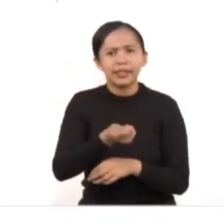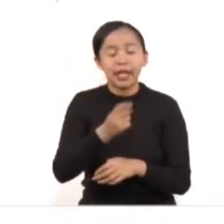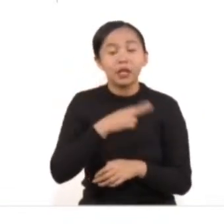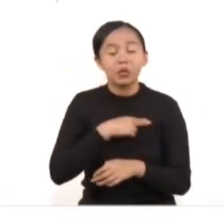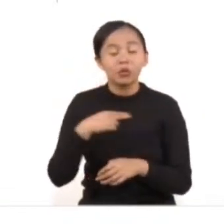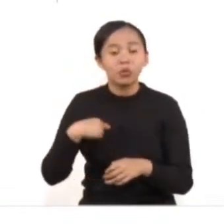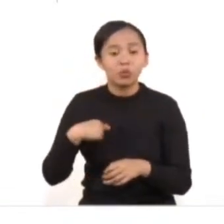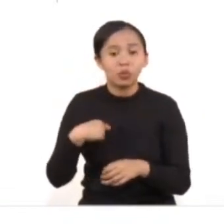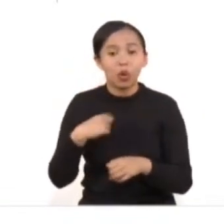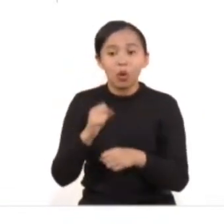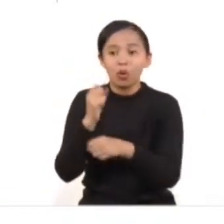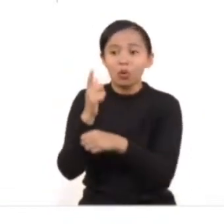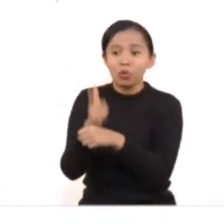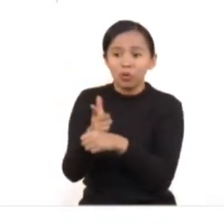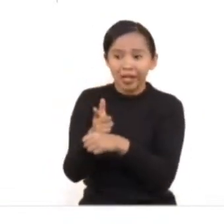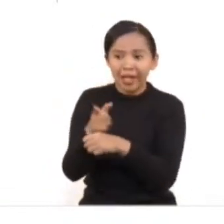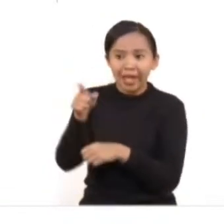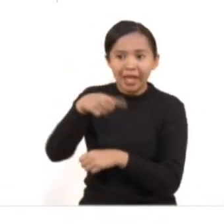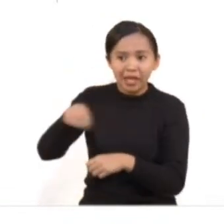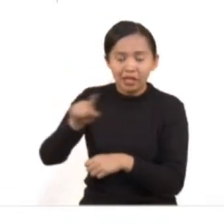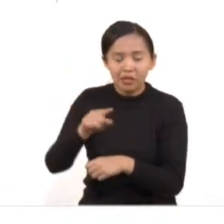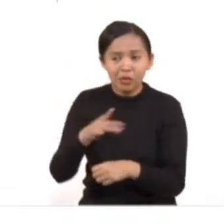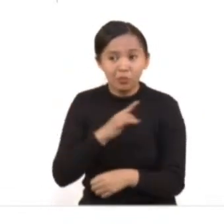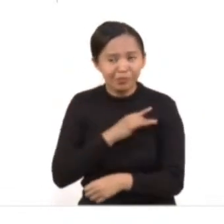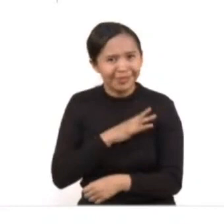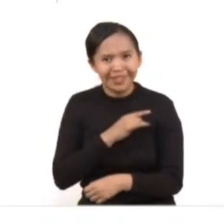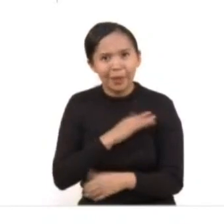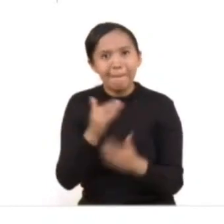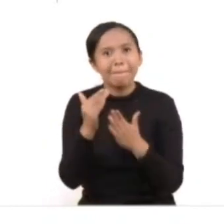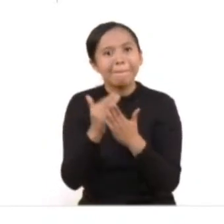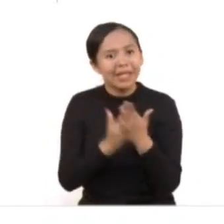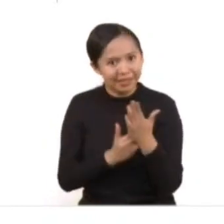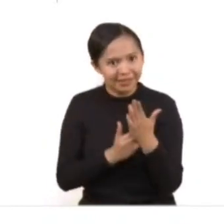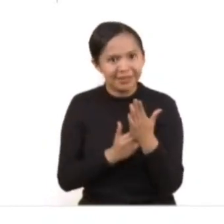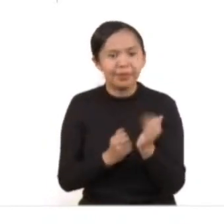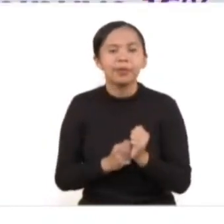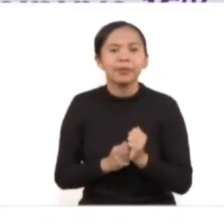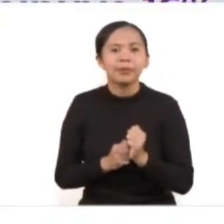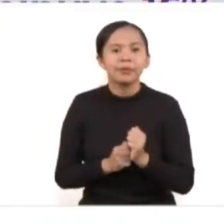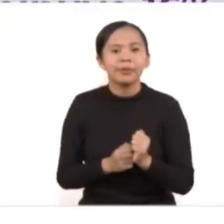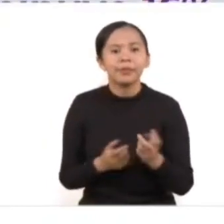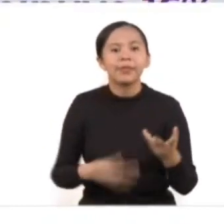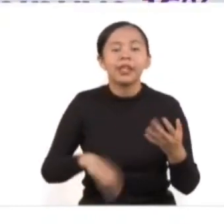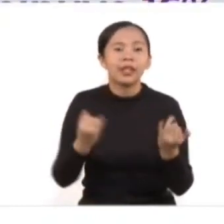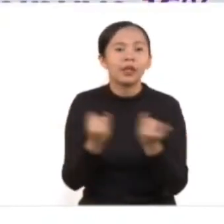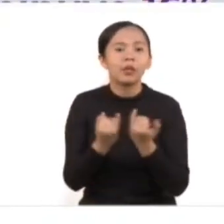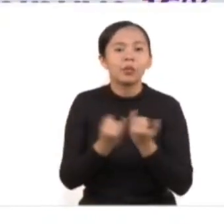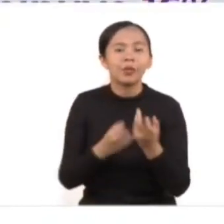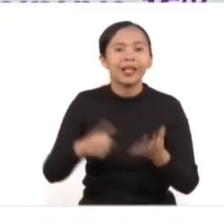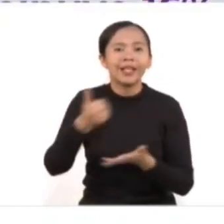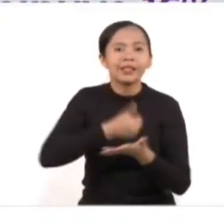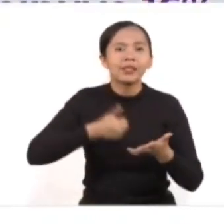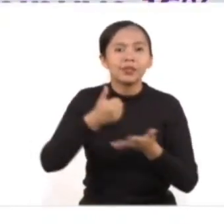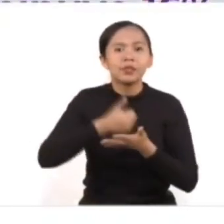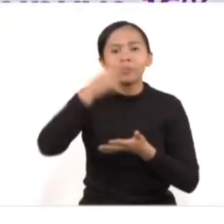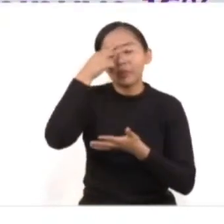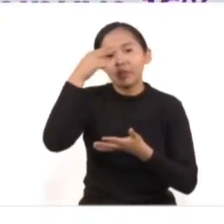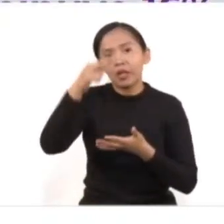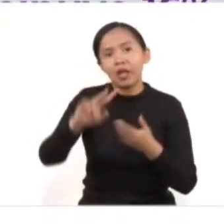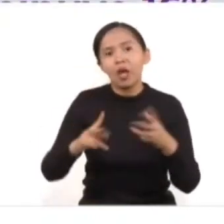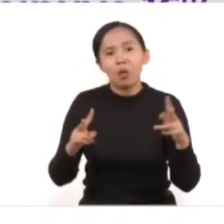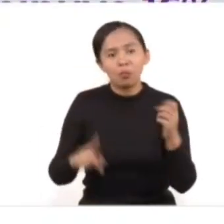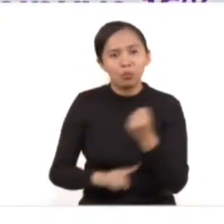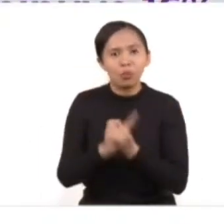percibimos menos inseguridad. Y uno más, la siguiente, por favor. En la Ciudad de México la prevalencia de